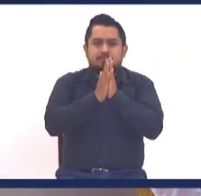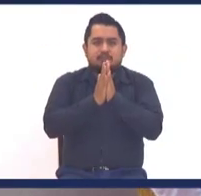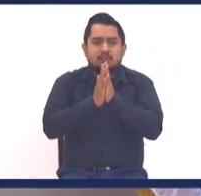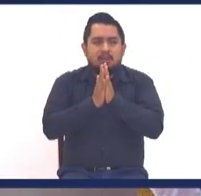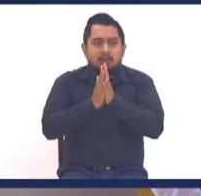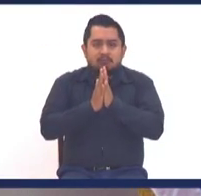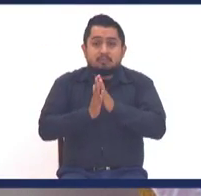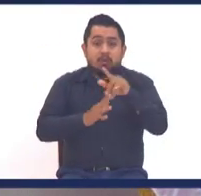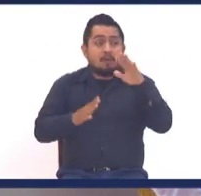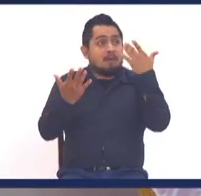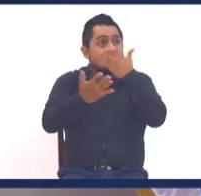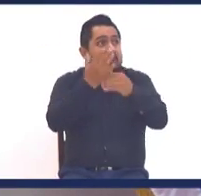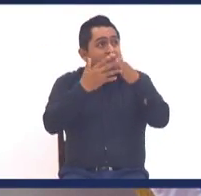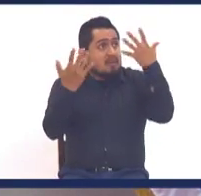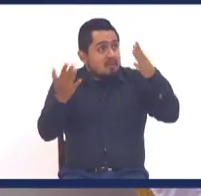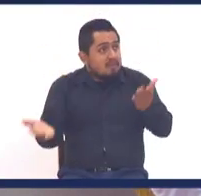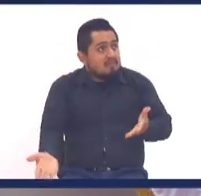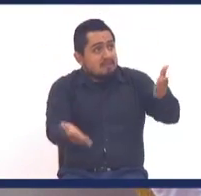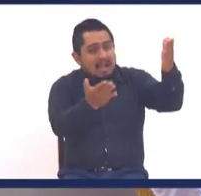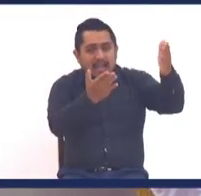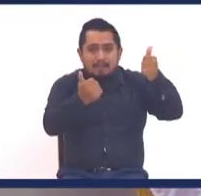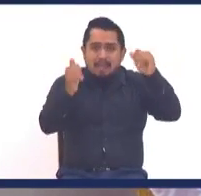amén, le damos un fortísimo aplauso, a los amigos que están en casa, say, Gracias.